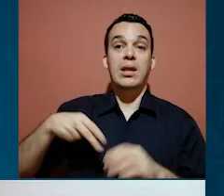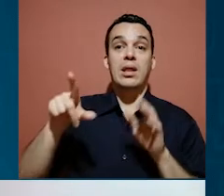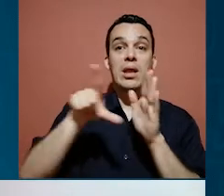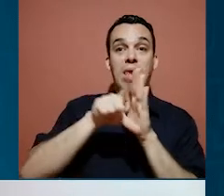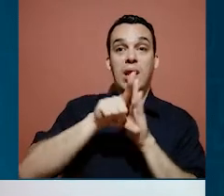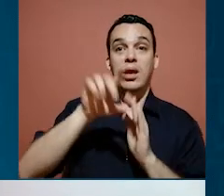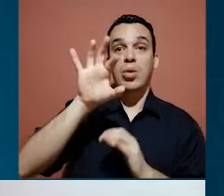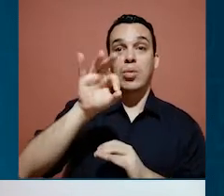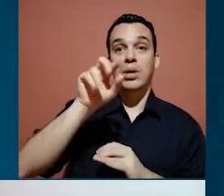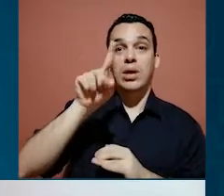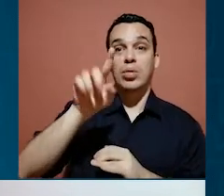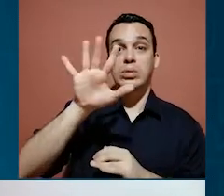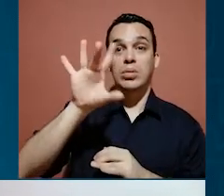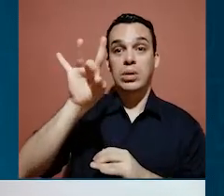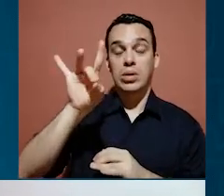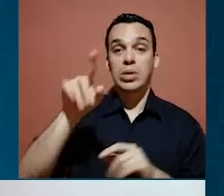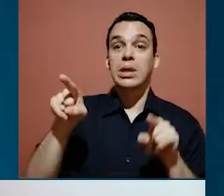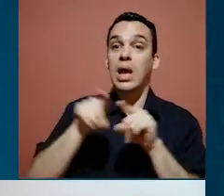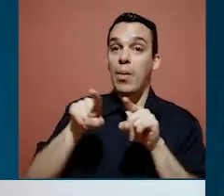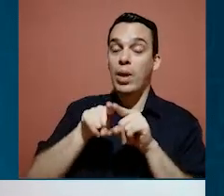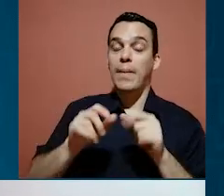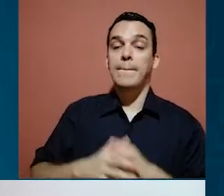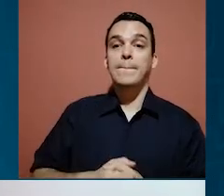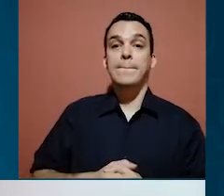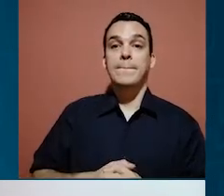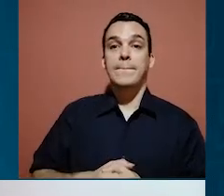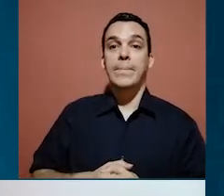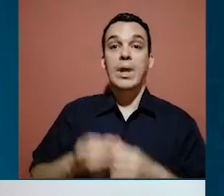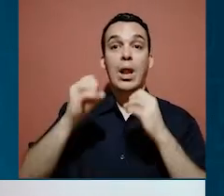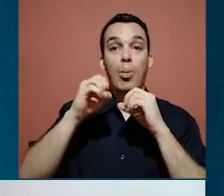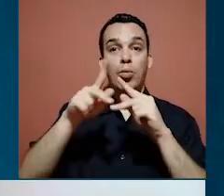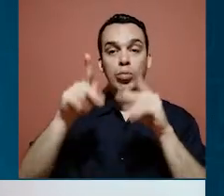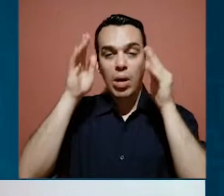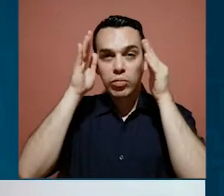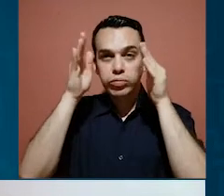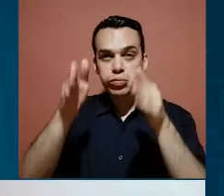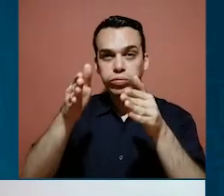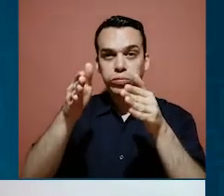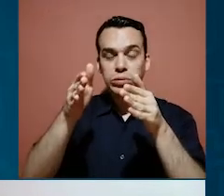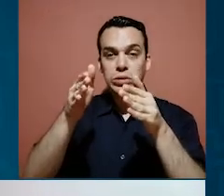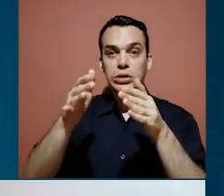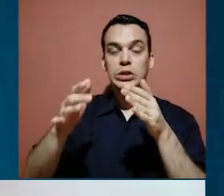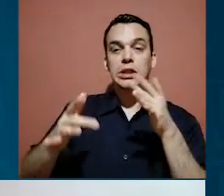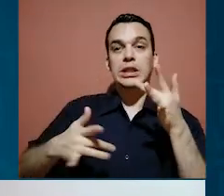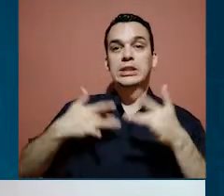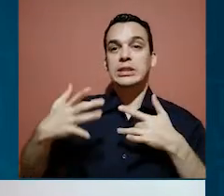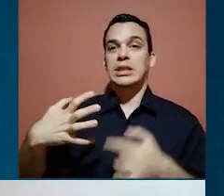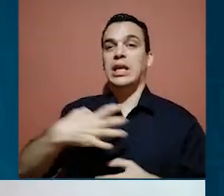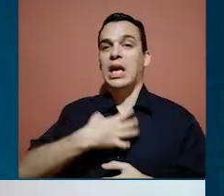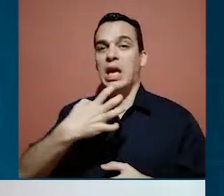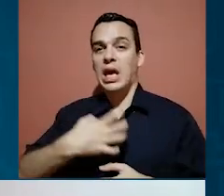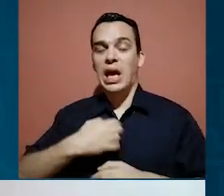91.58. También, Marjorie, procuramos la oportuna atención de las inconformidades,